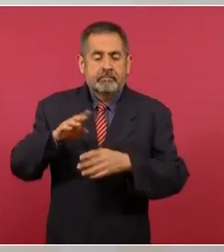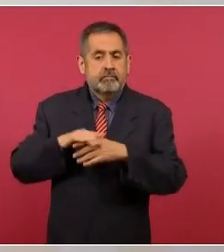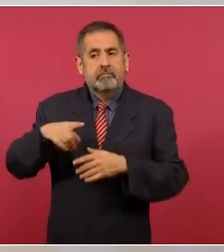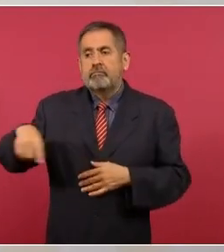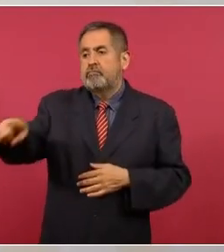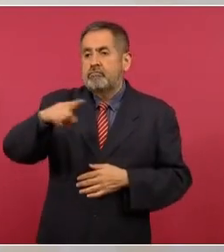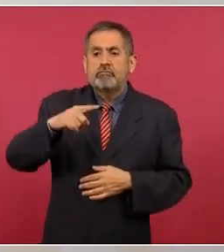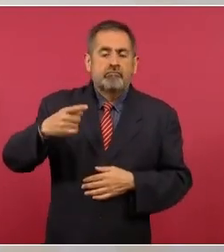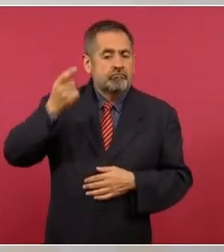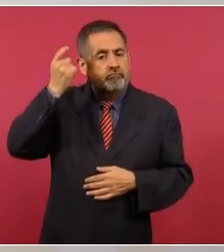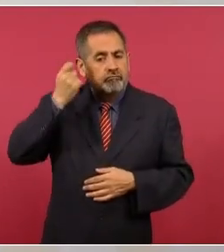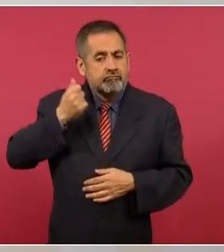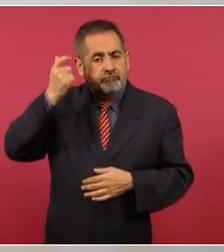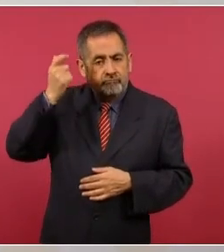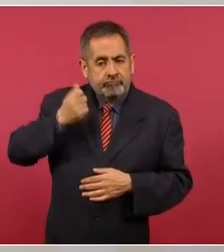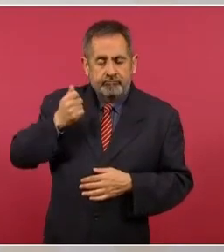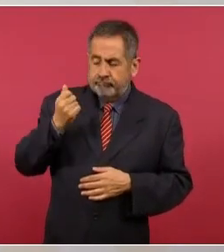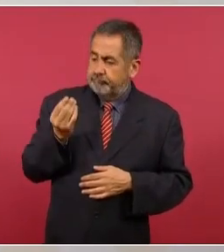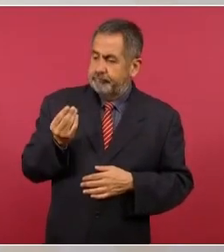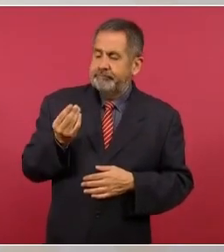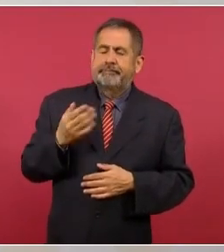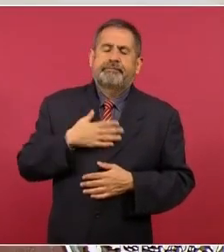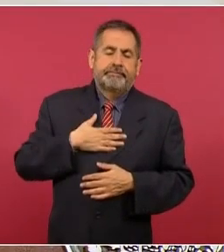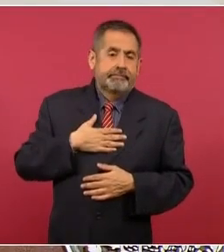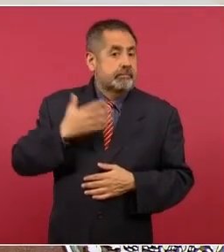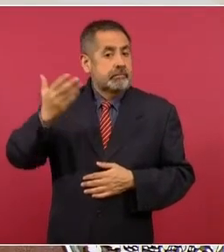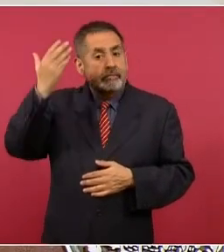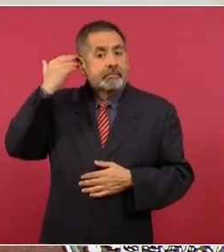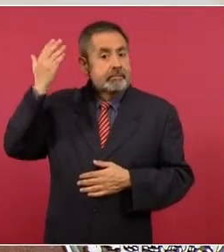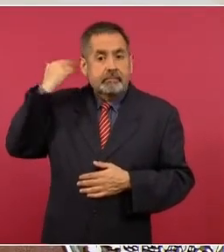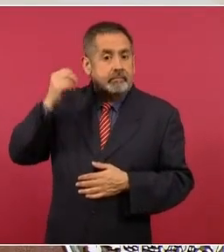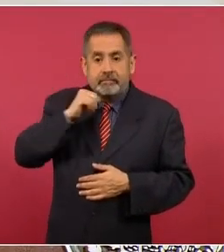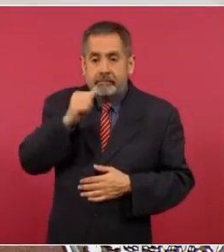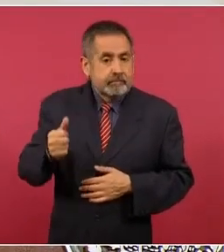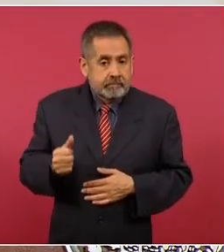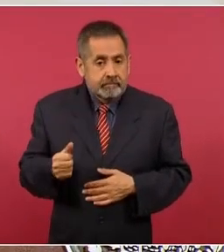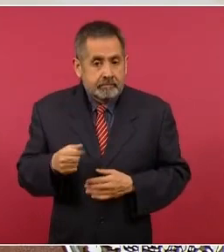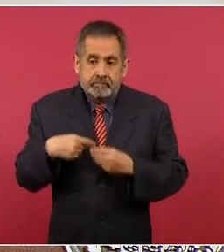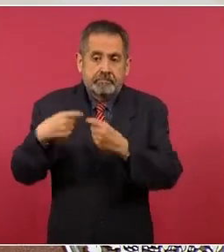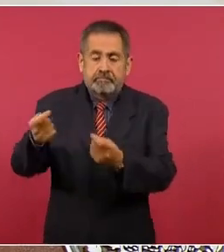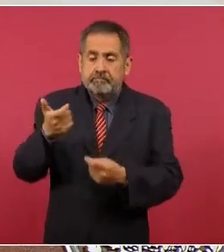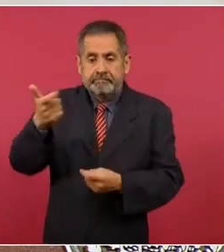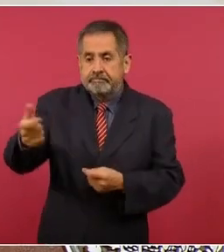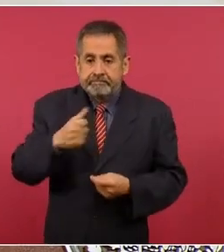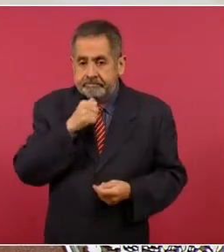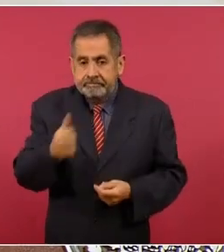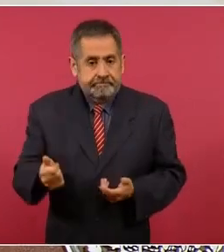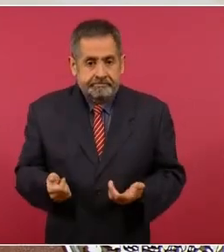pensión que antes no recibían.